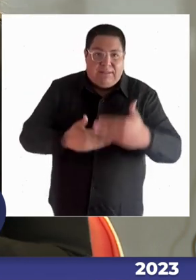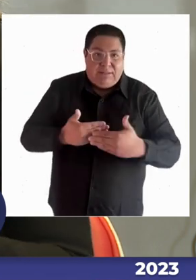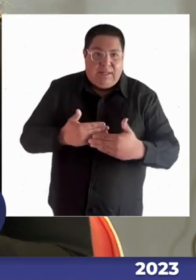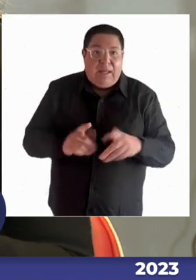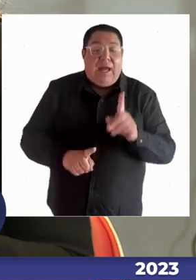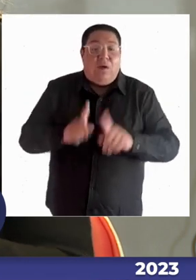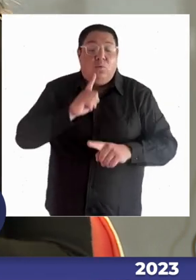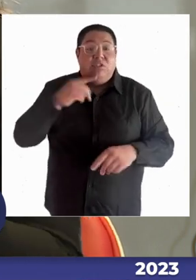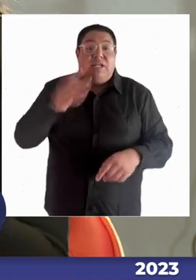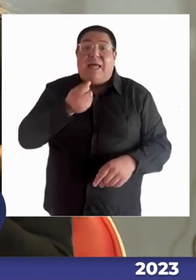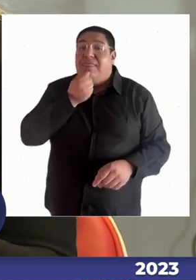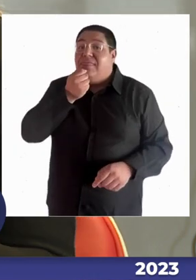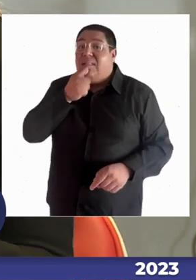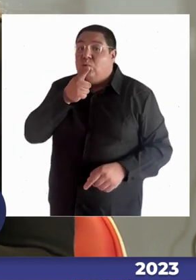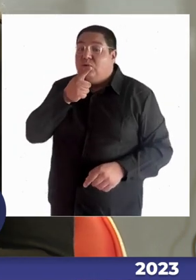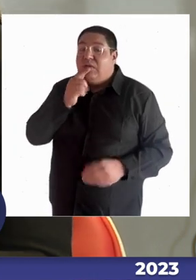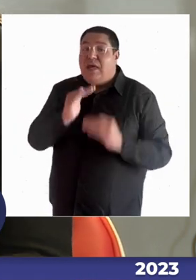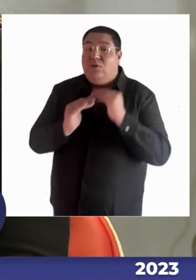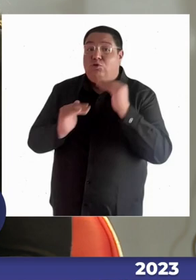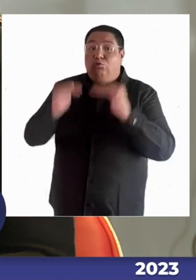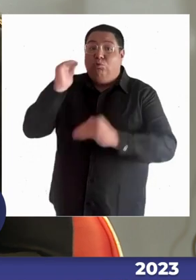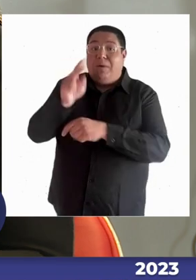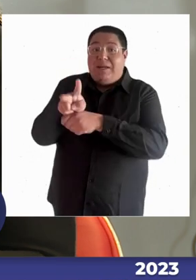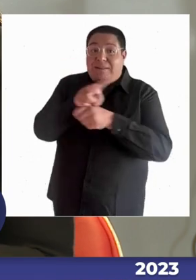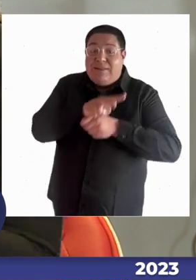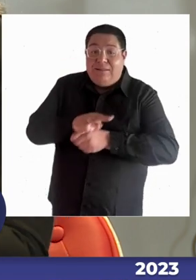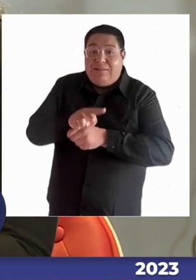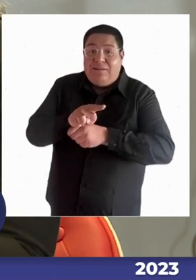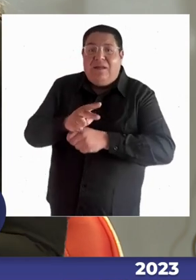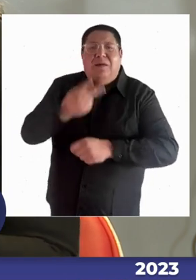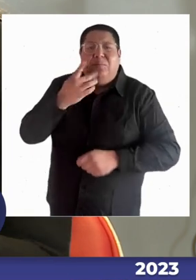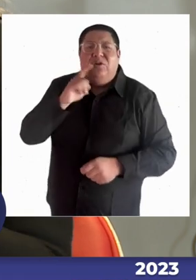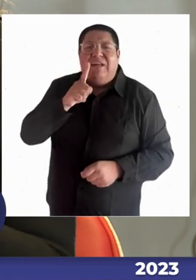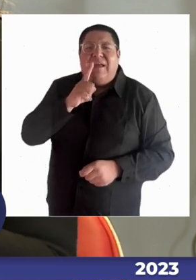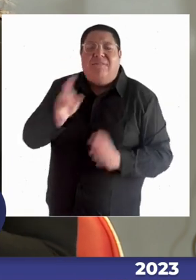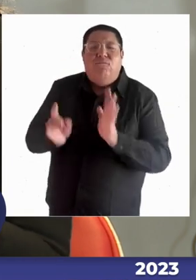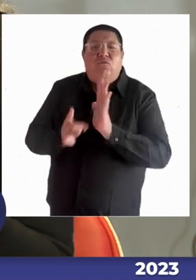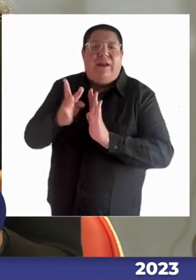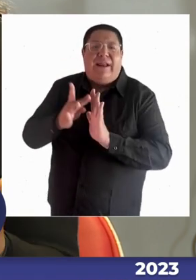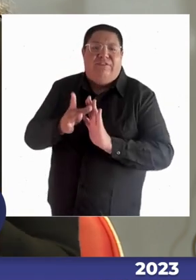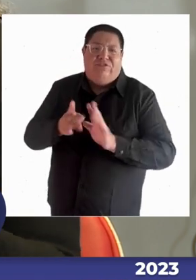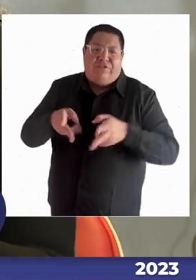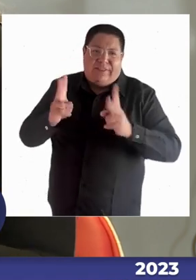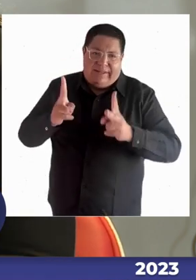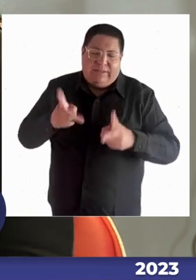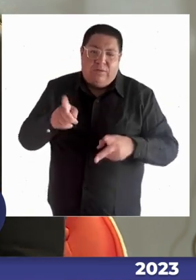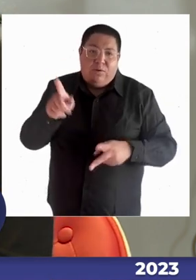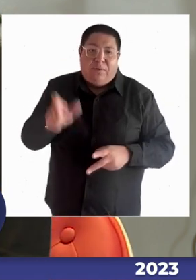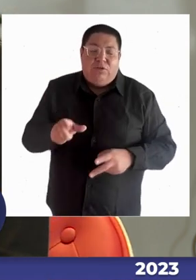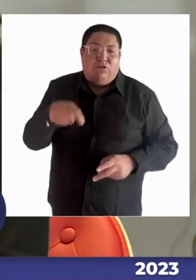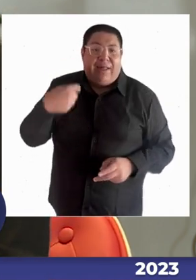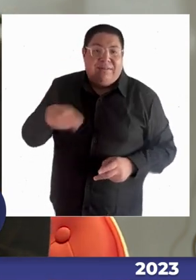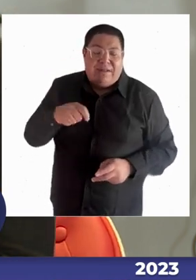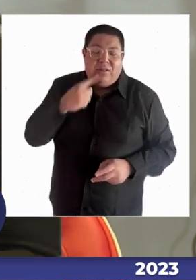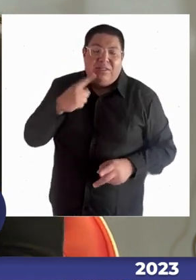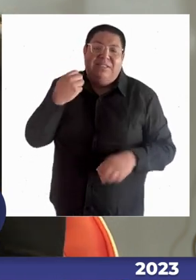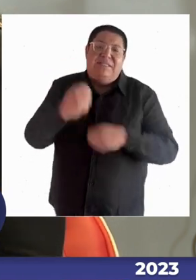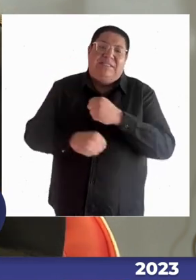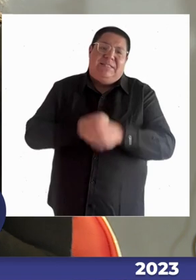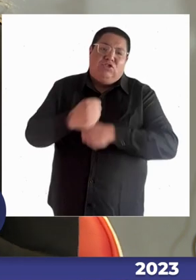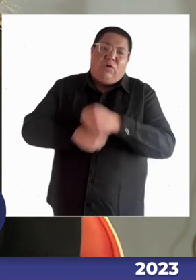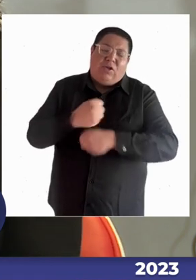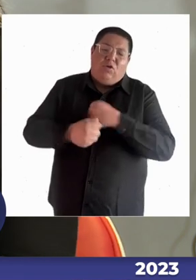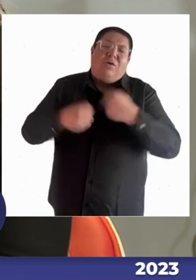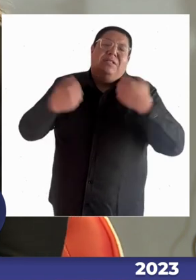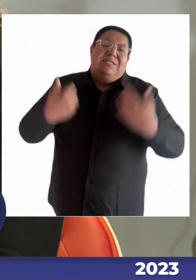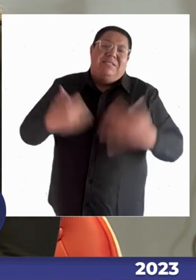también es porque hoy día se identifican como una vulneración de derechos. Y como decía el senador, por muchos años las personas con discapacidad